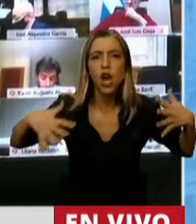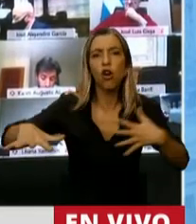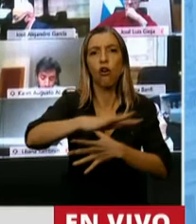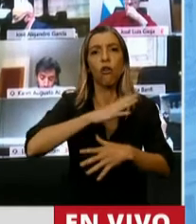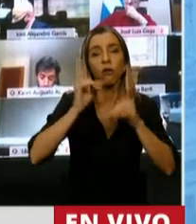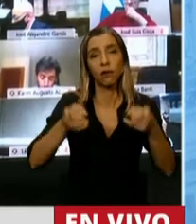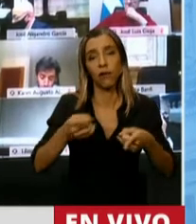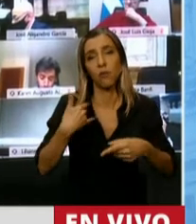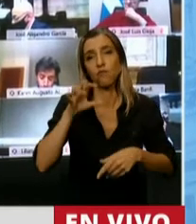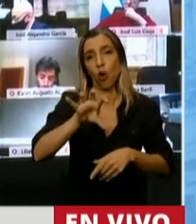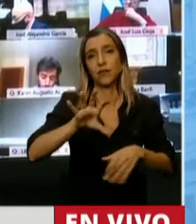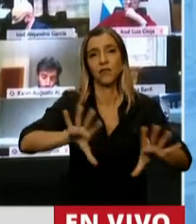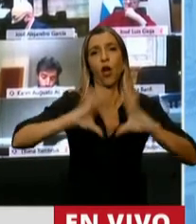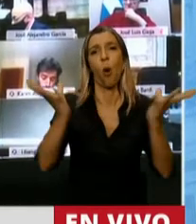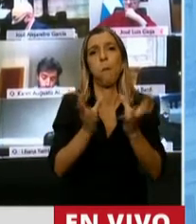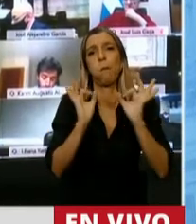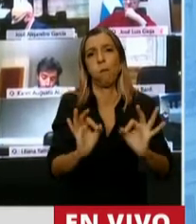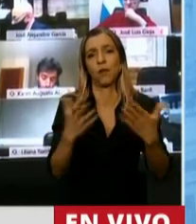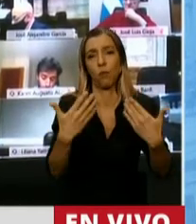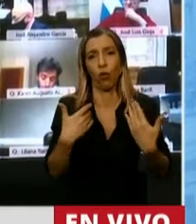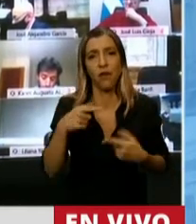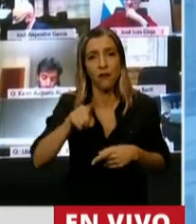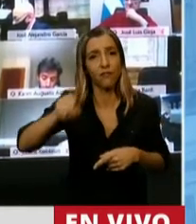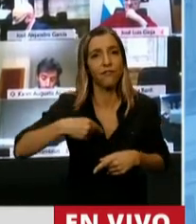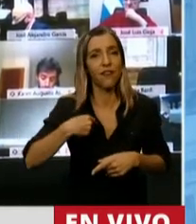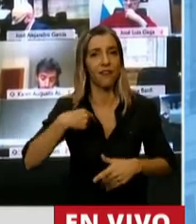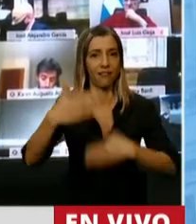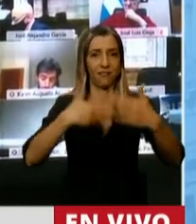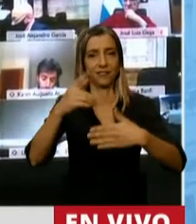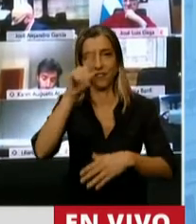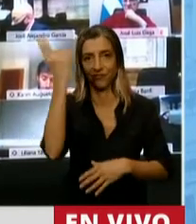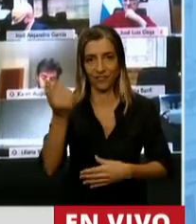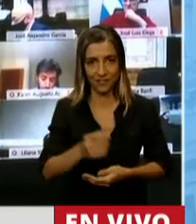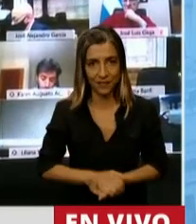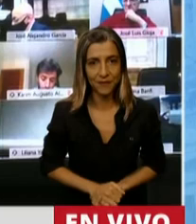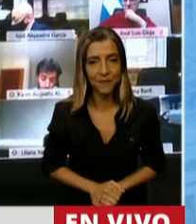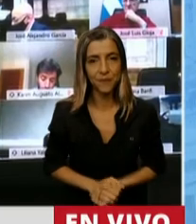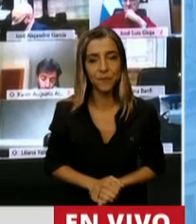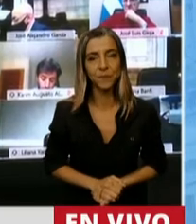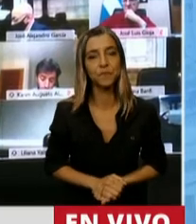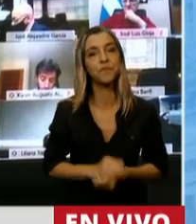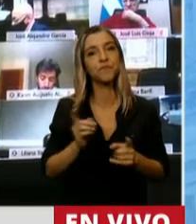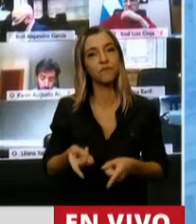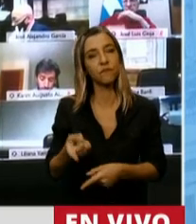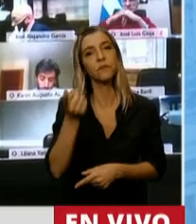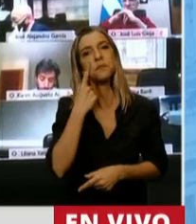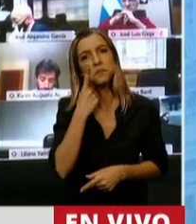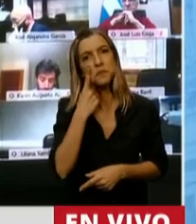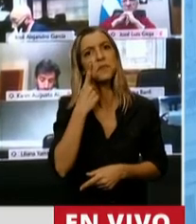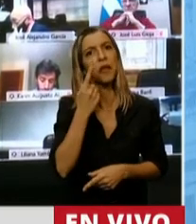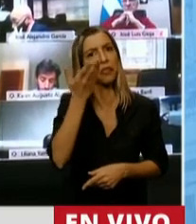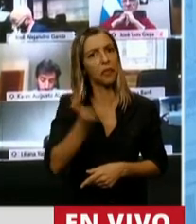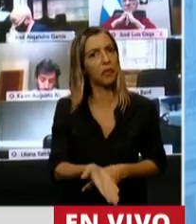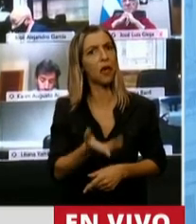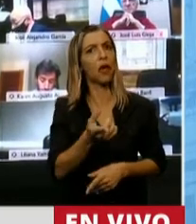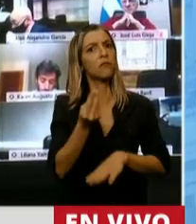supuesto también integrarse en un modelo de desarrollo nacional. Como intendente además de la gran cantidad de obras públicas de la ciudad de Rosario